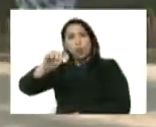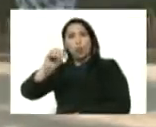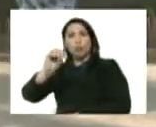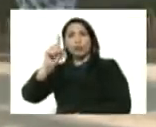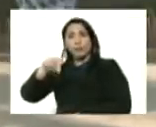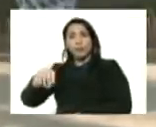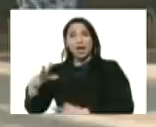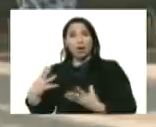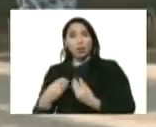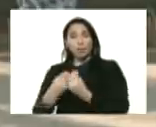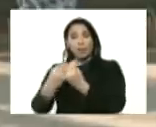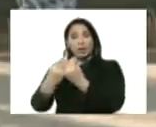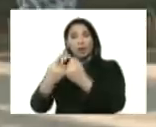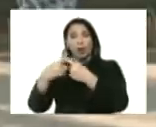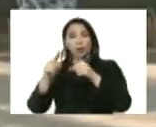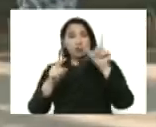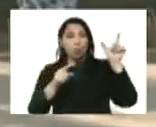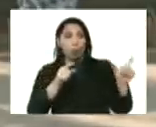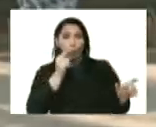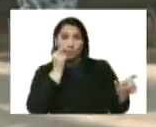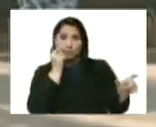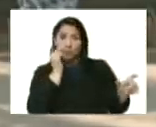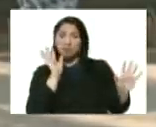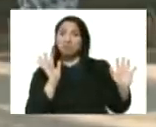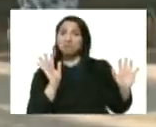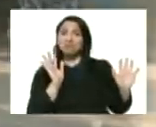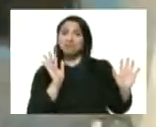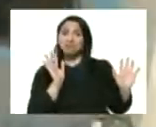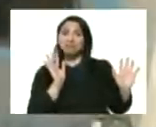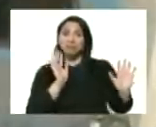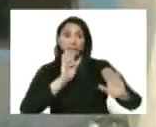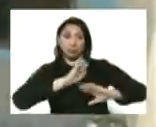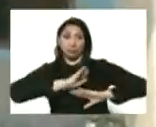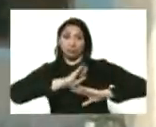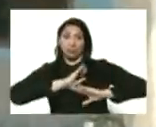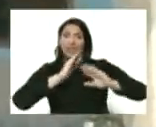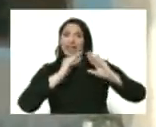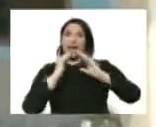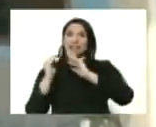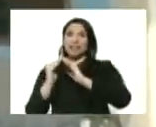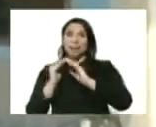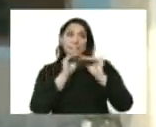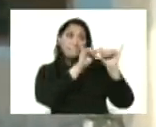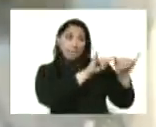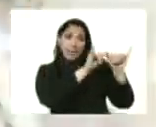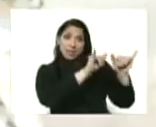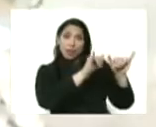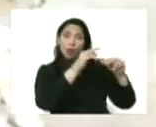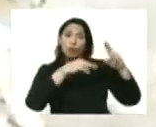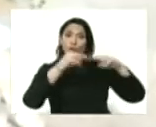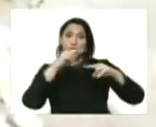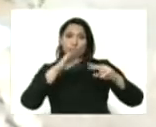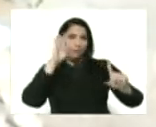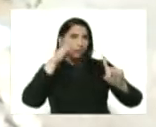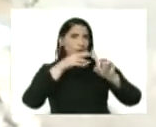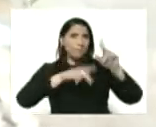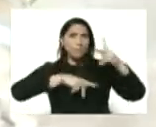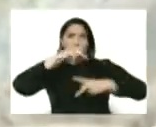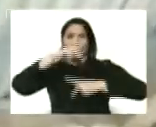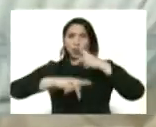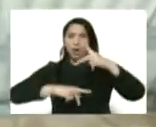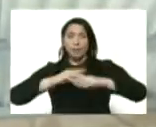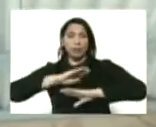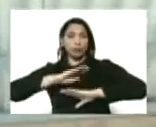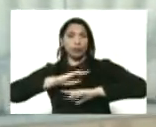nos acompaña Israel por aquí está Israel el propietario de esta vivienda que él mismo en el marco del programa de